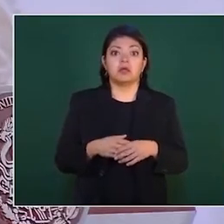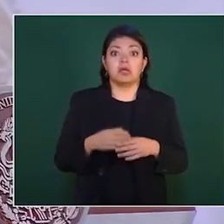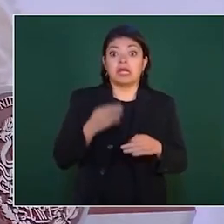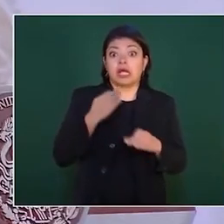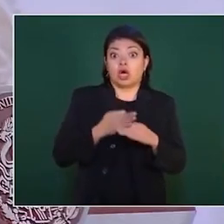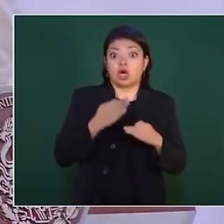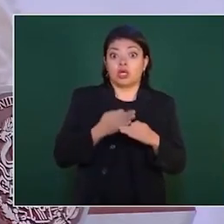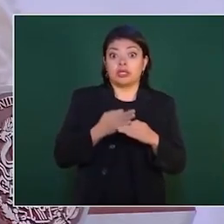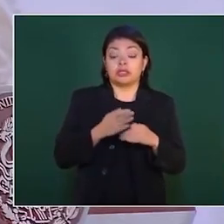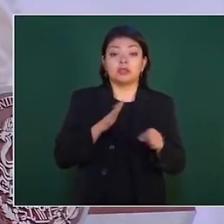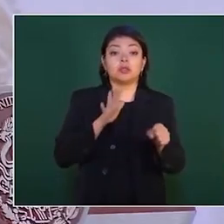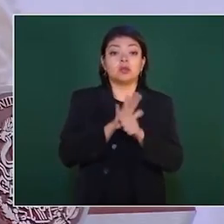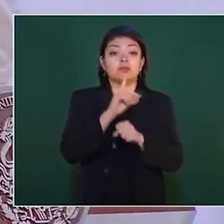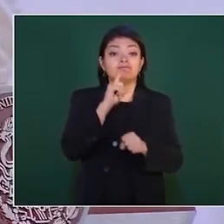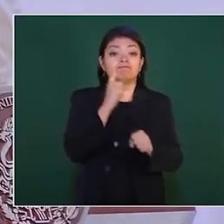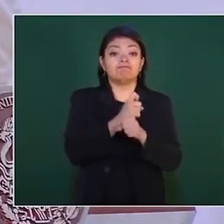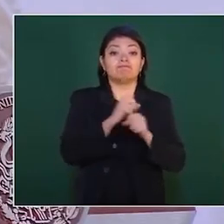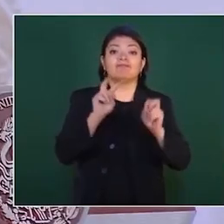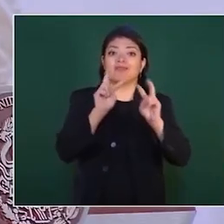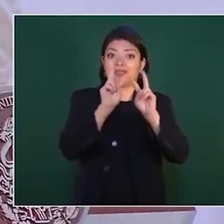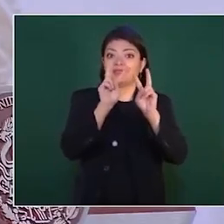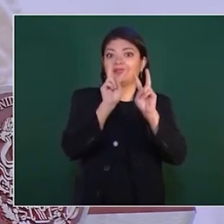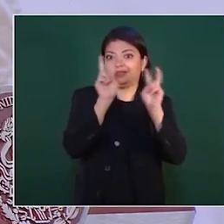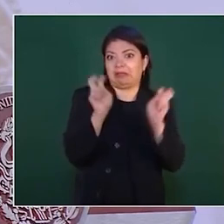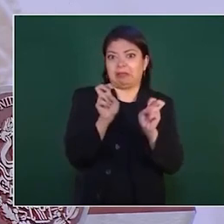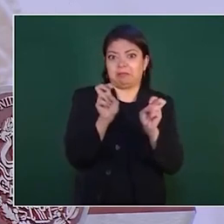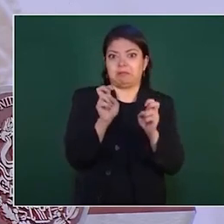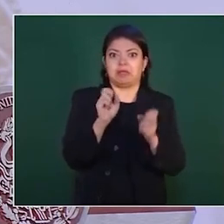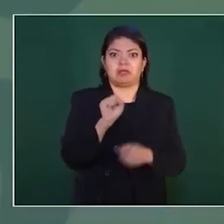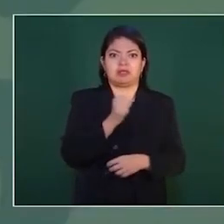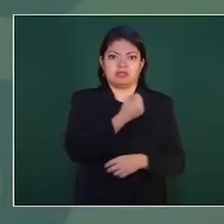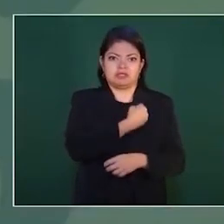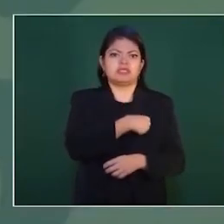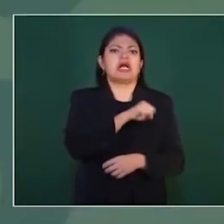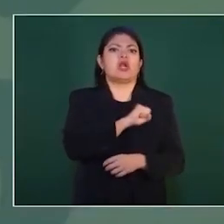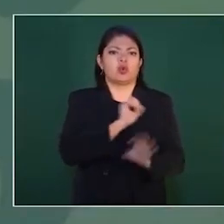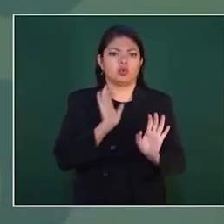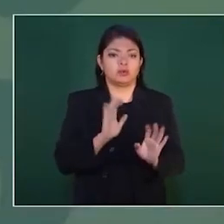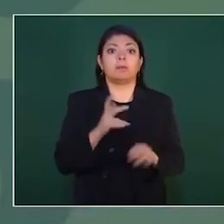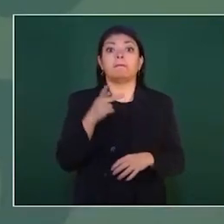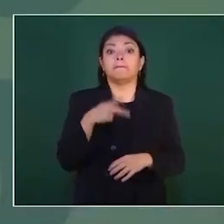este tema, bueno, también en salud, pero